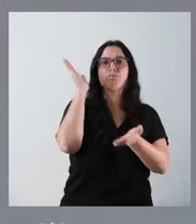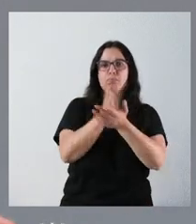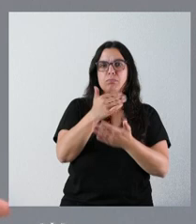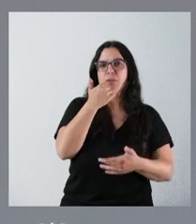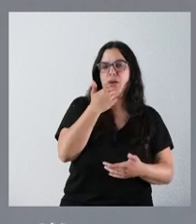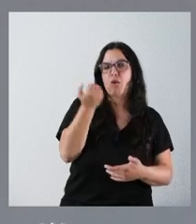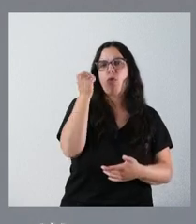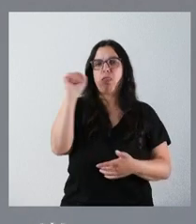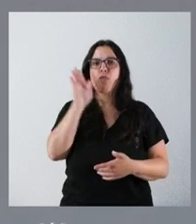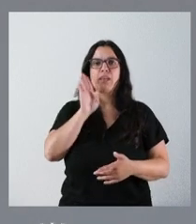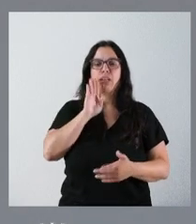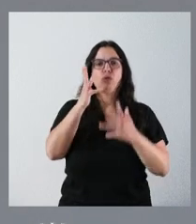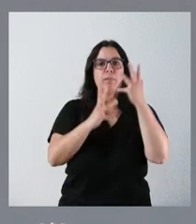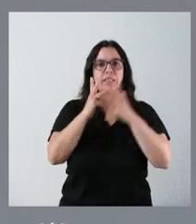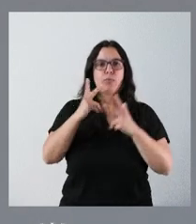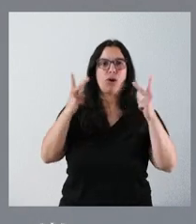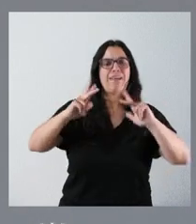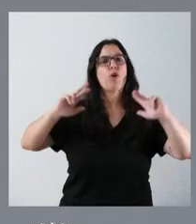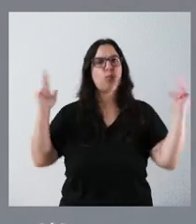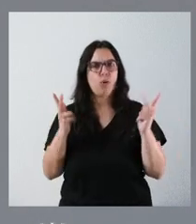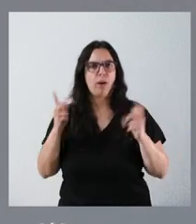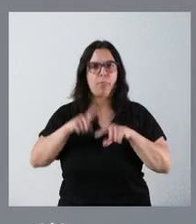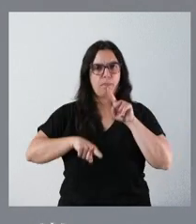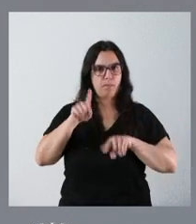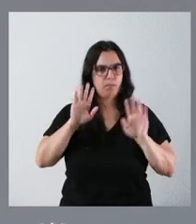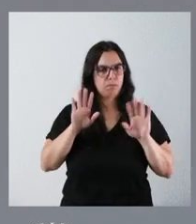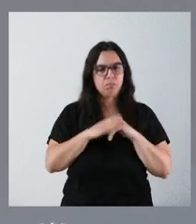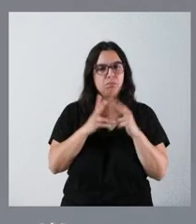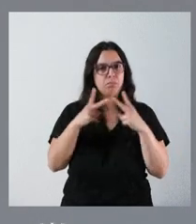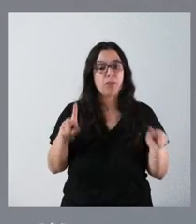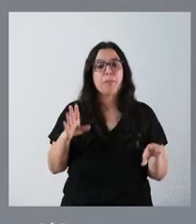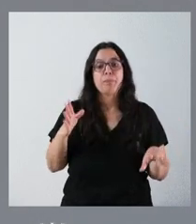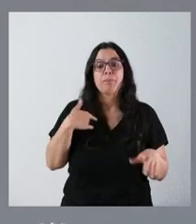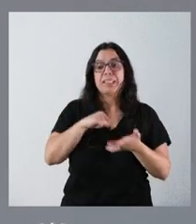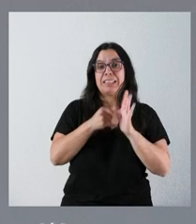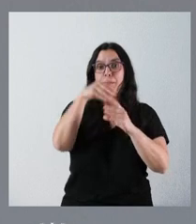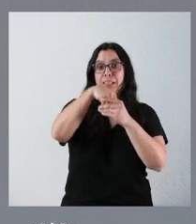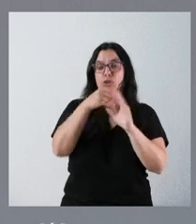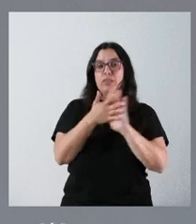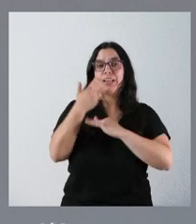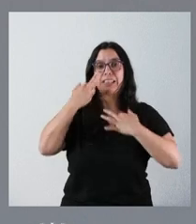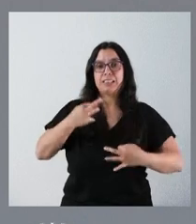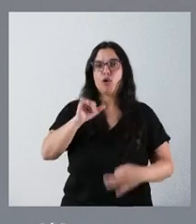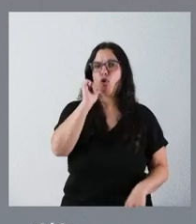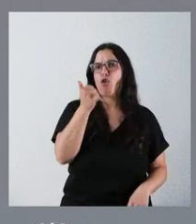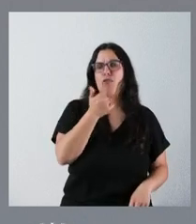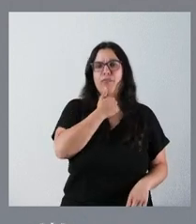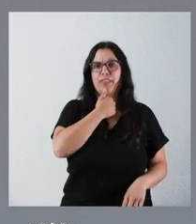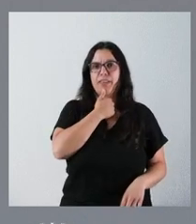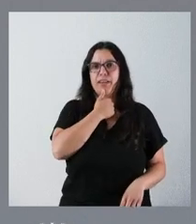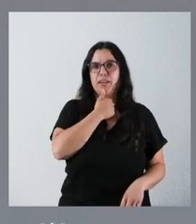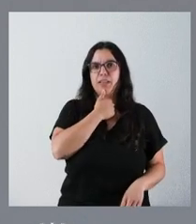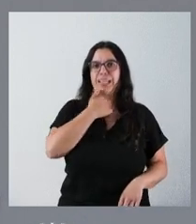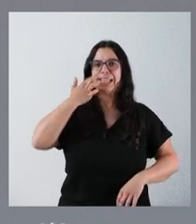administrativa grave o muy grave. Este sistema interno garantiza, en primer lugar, la confincialidad y